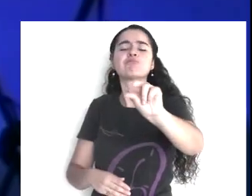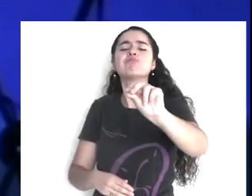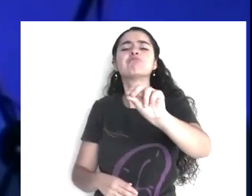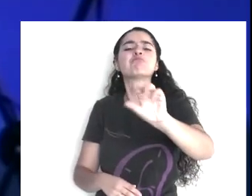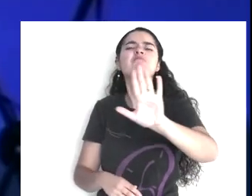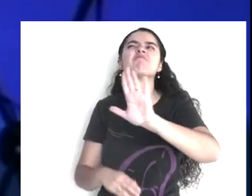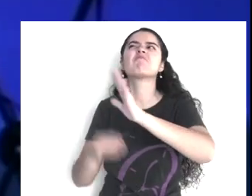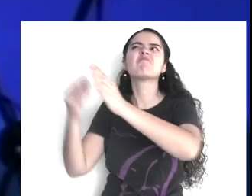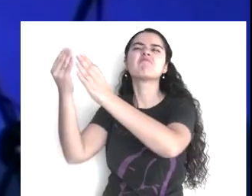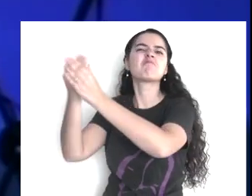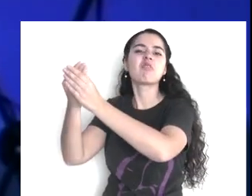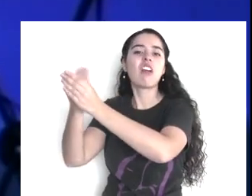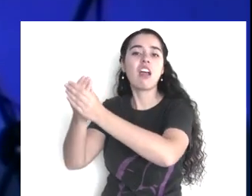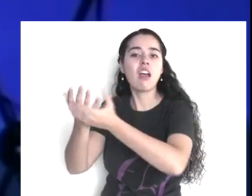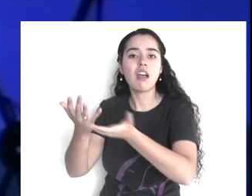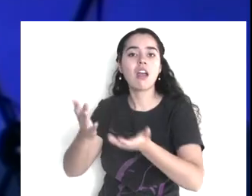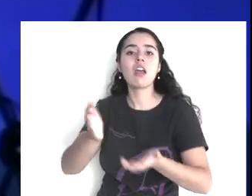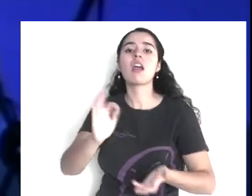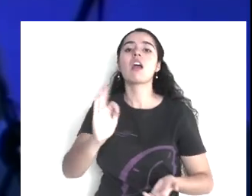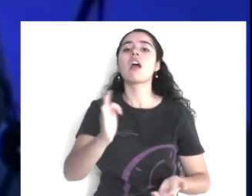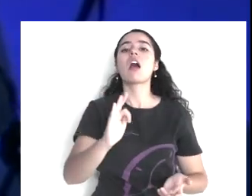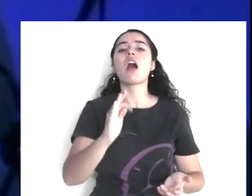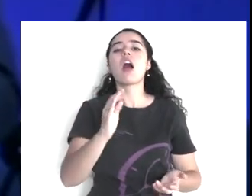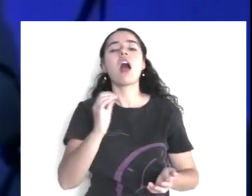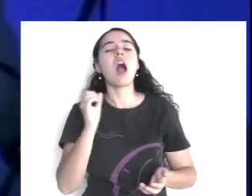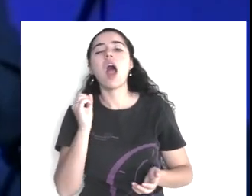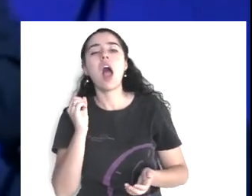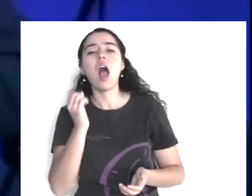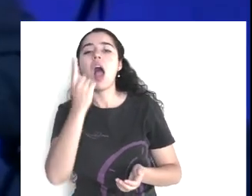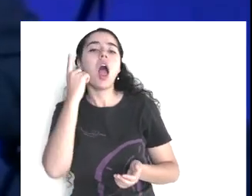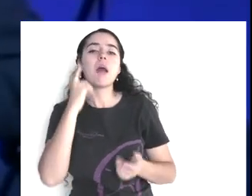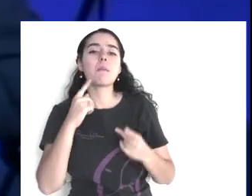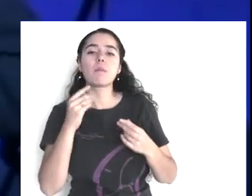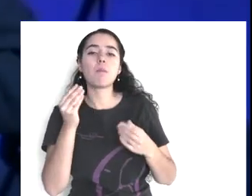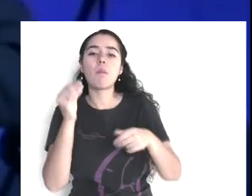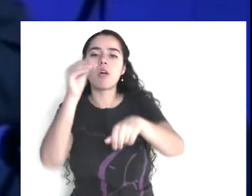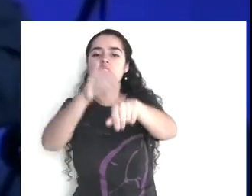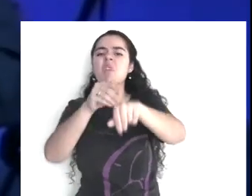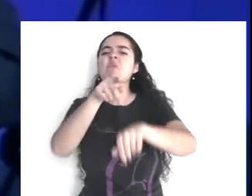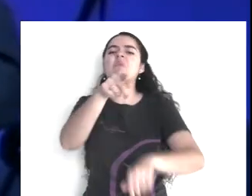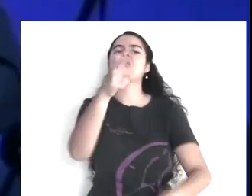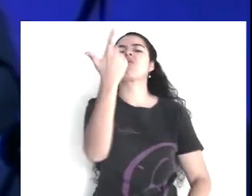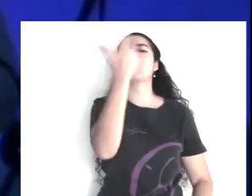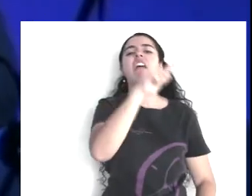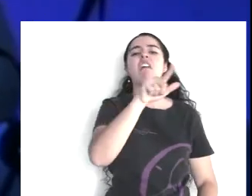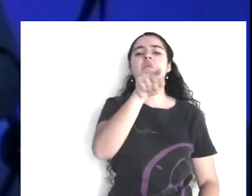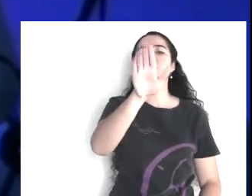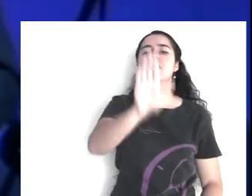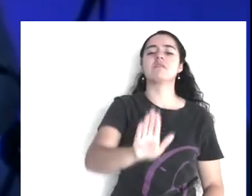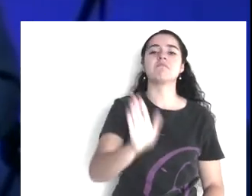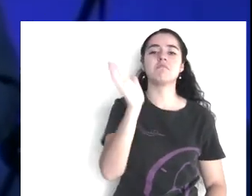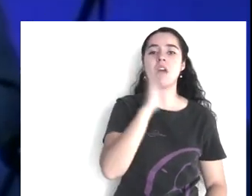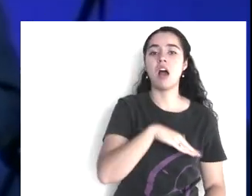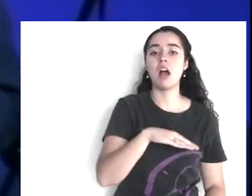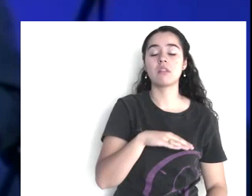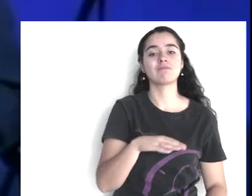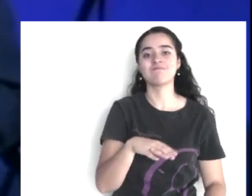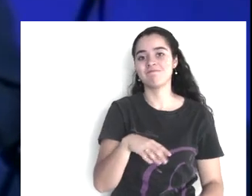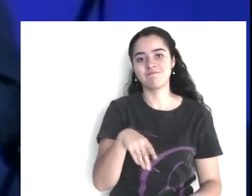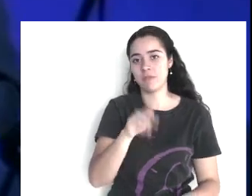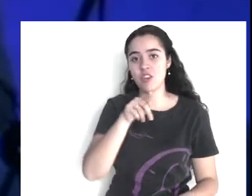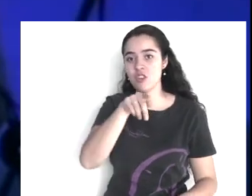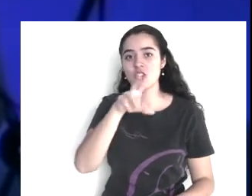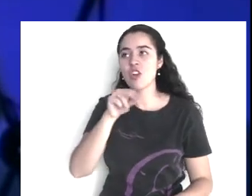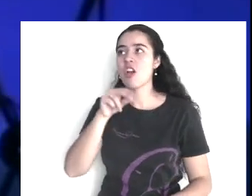probablemente, ya te has enfrentado, a algún comentario, en facebook, que hable mal de ti, o tú has hablado, mal de alguien,